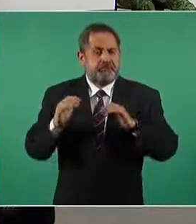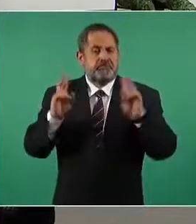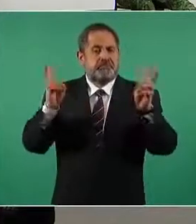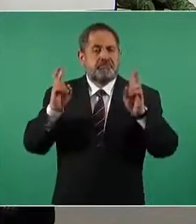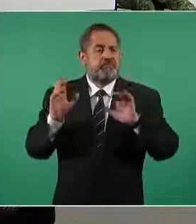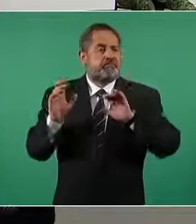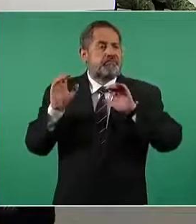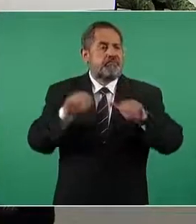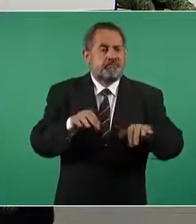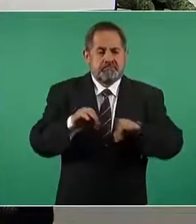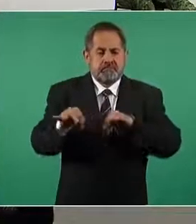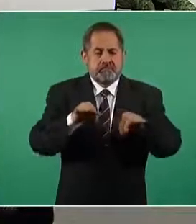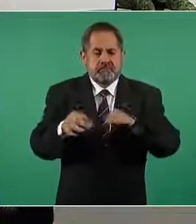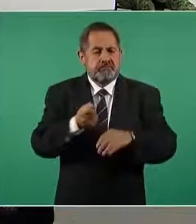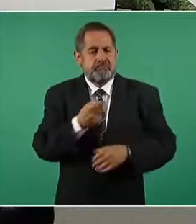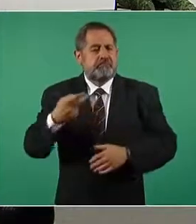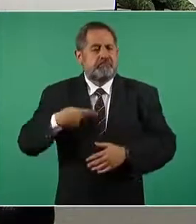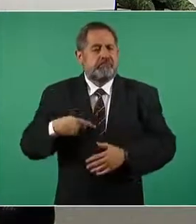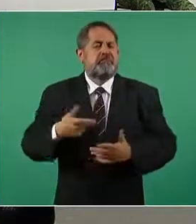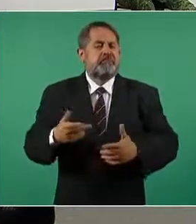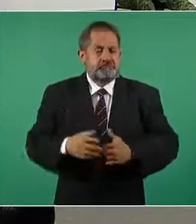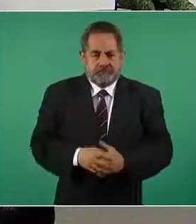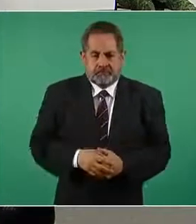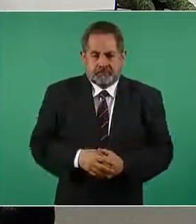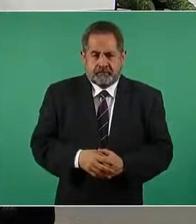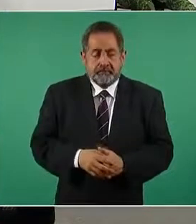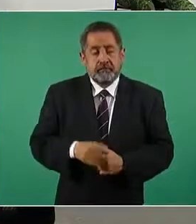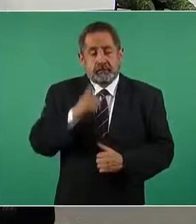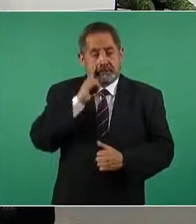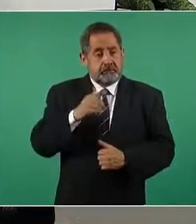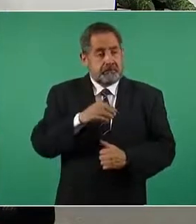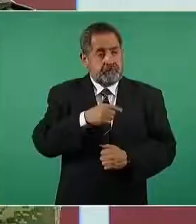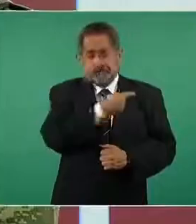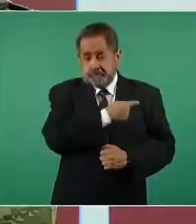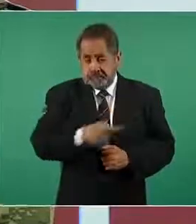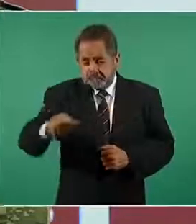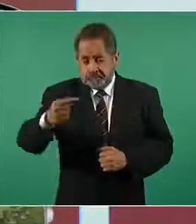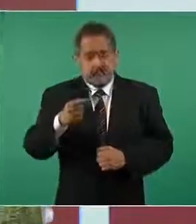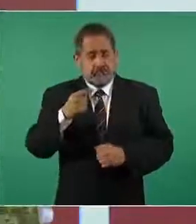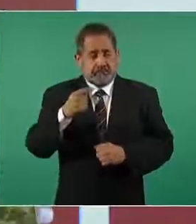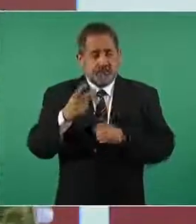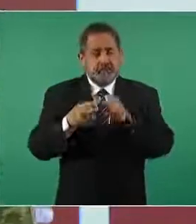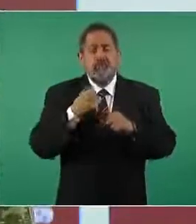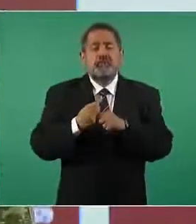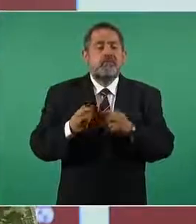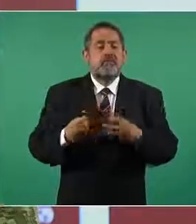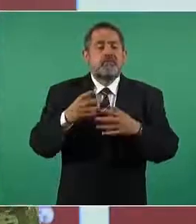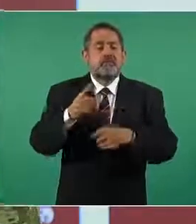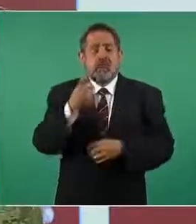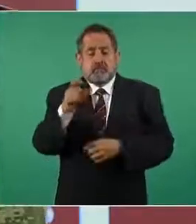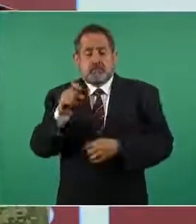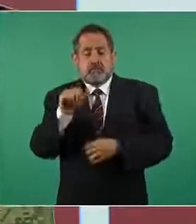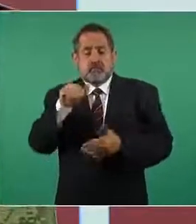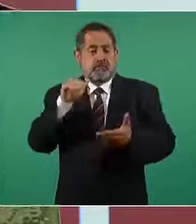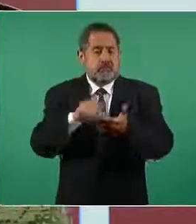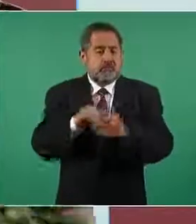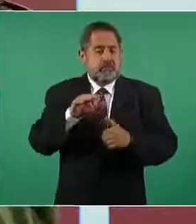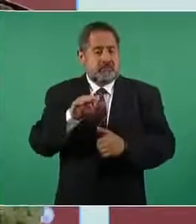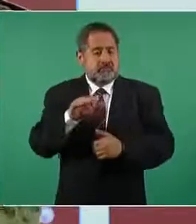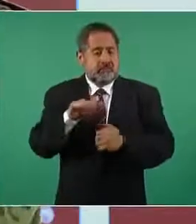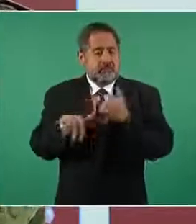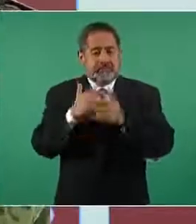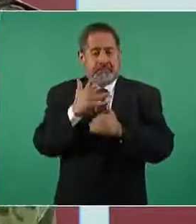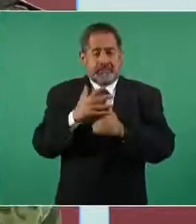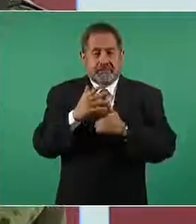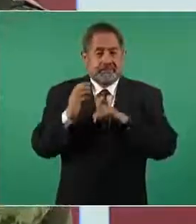durante el transcurso de este tiempo de ejecución de obra hemos generado 116 mil 15 empleos directos